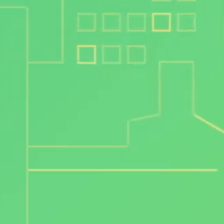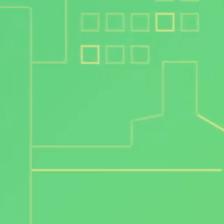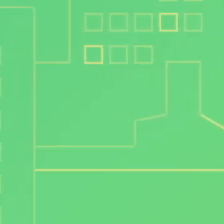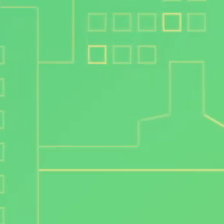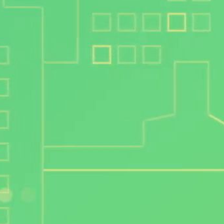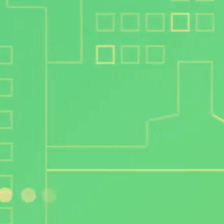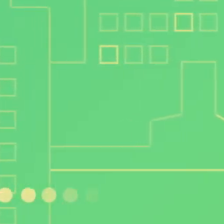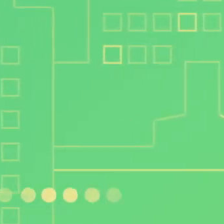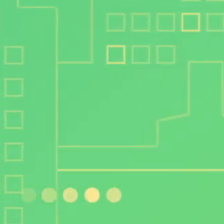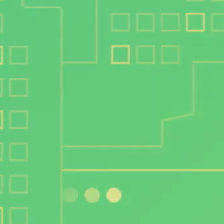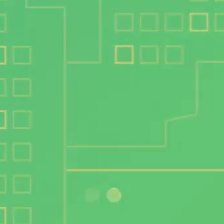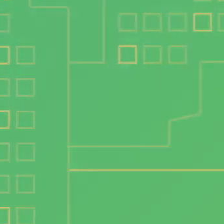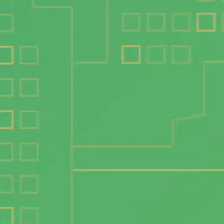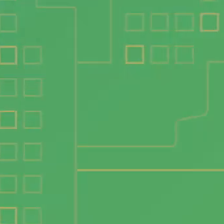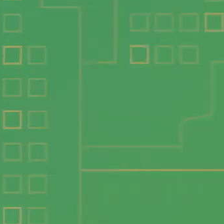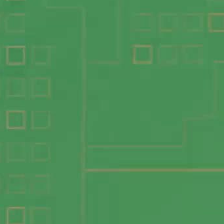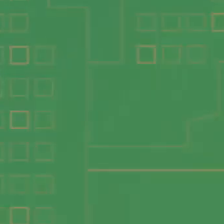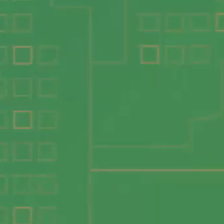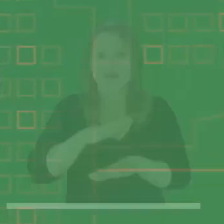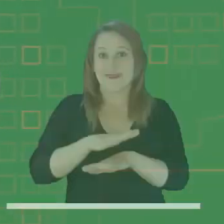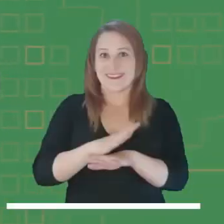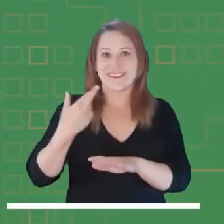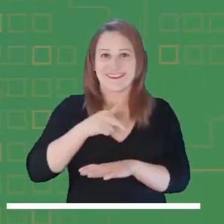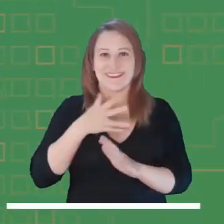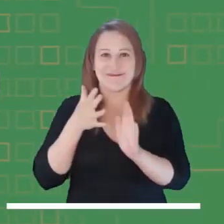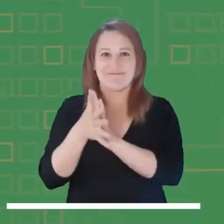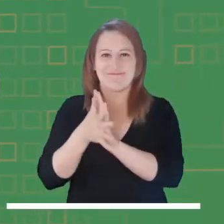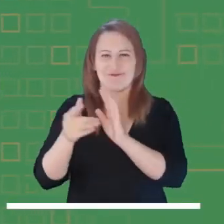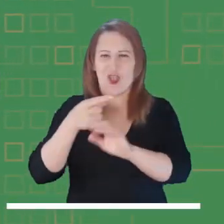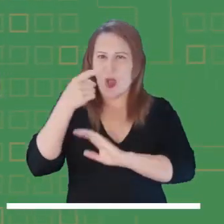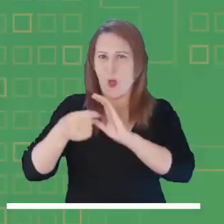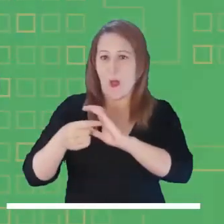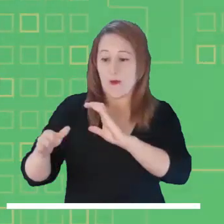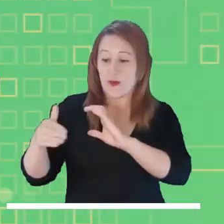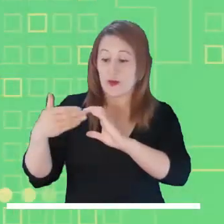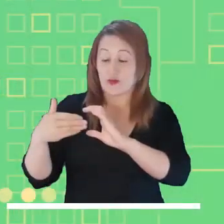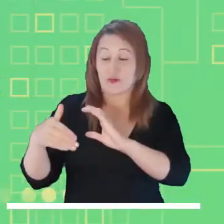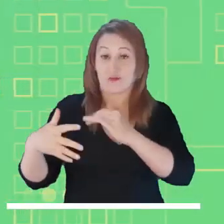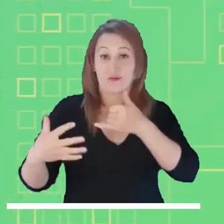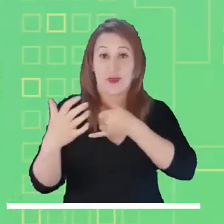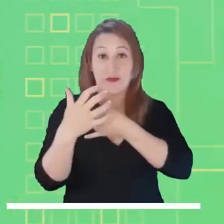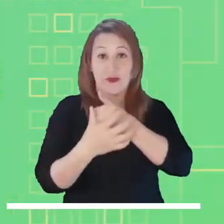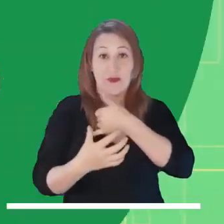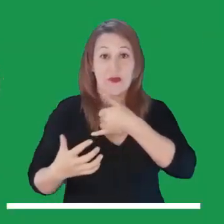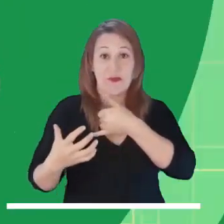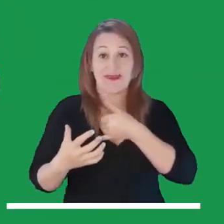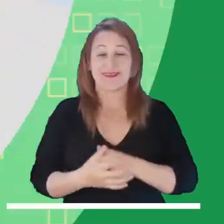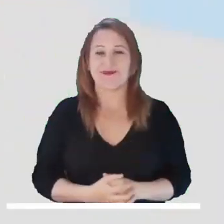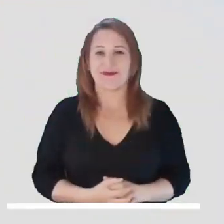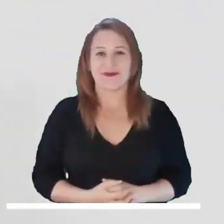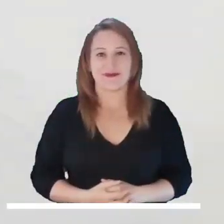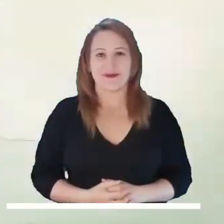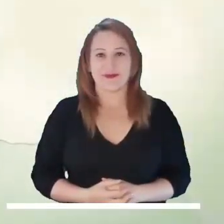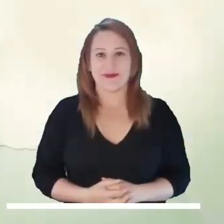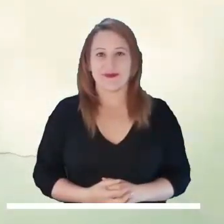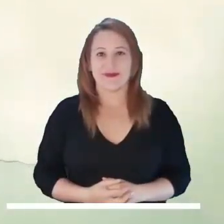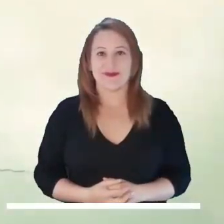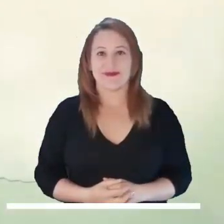Llega la tarde y nosotros continuamos entregándoles la información meteorológica más relevante de las diferentes regiones.